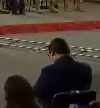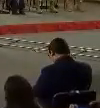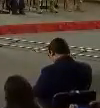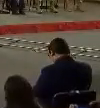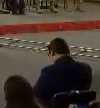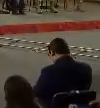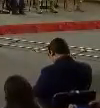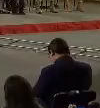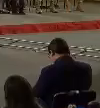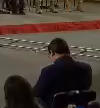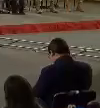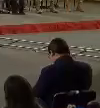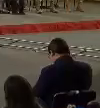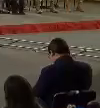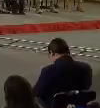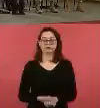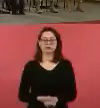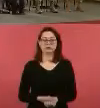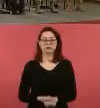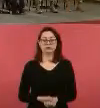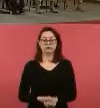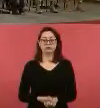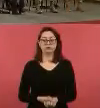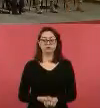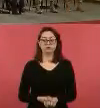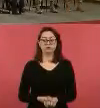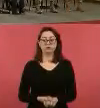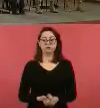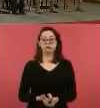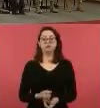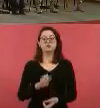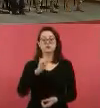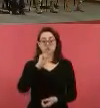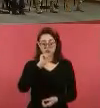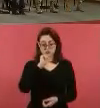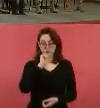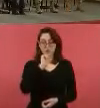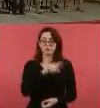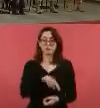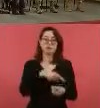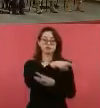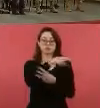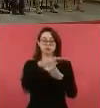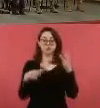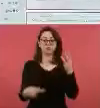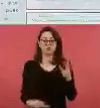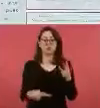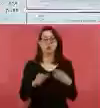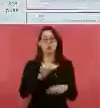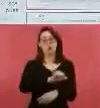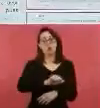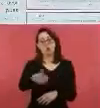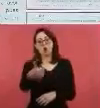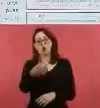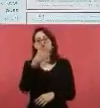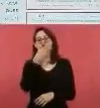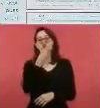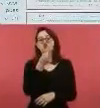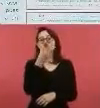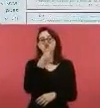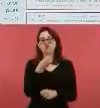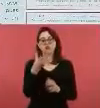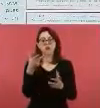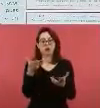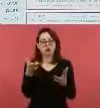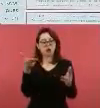Los mismos integrantes de este tribunal, en este caso relacionado con un acusado por delito de homicidio